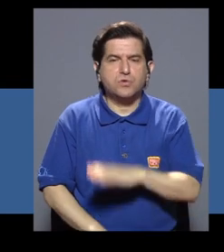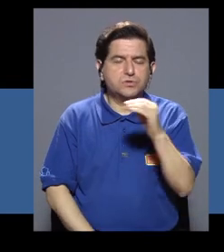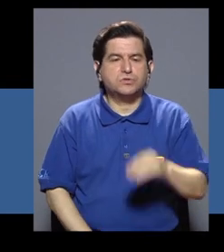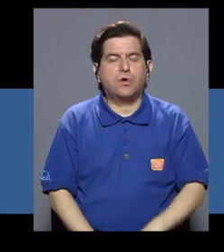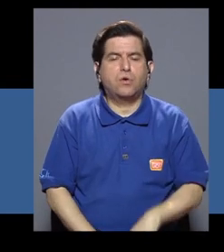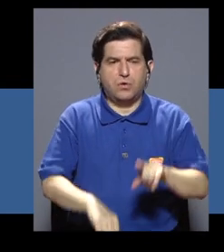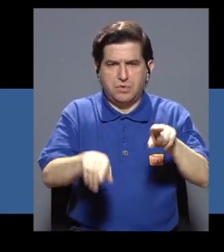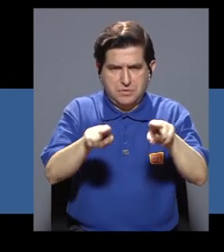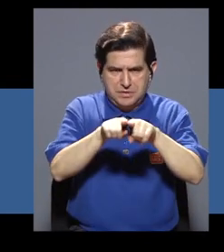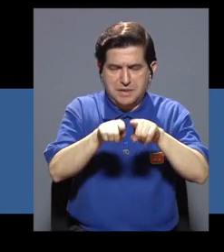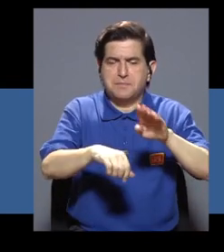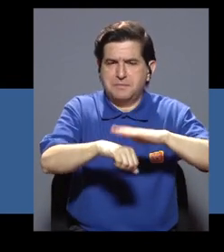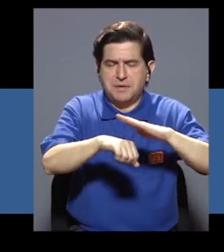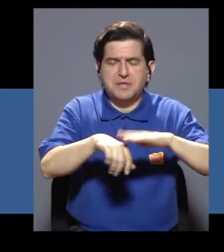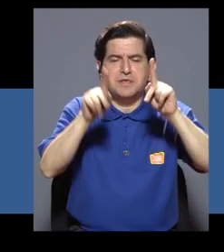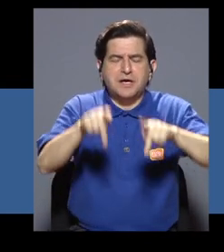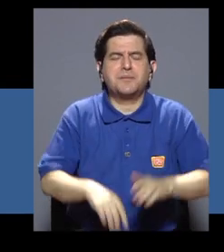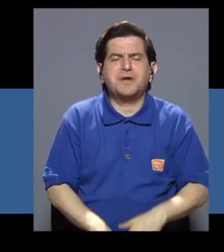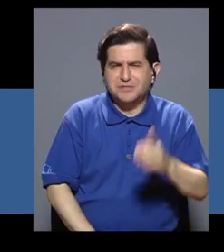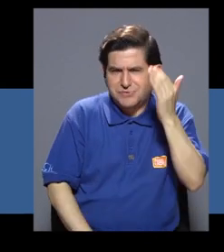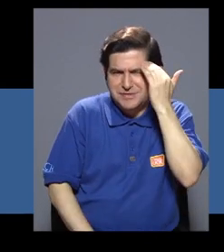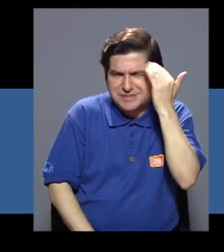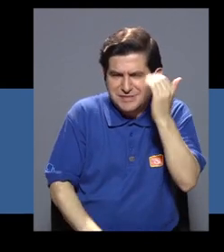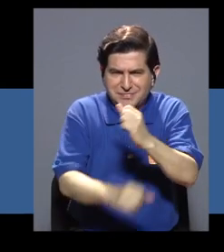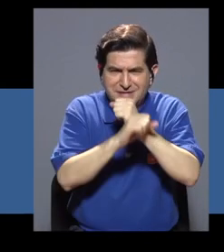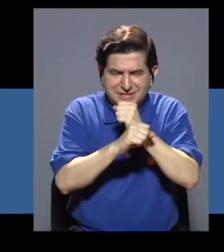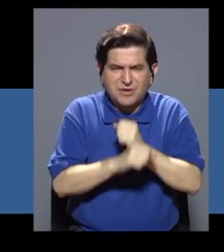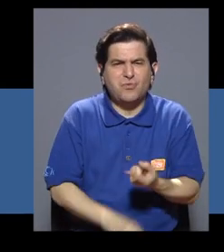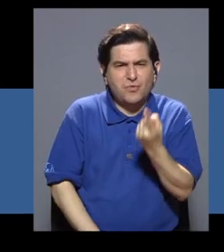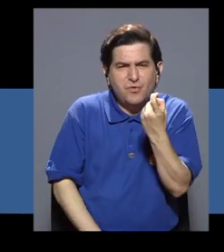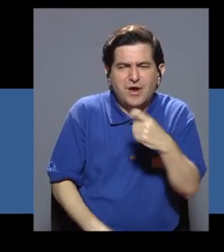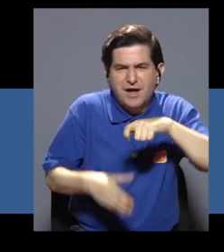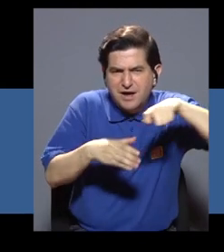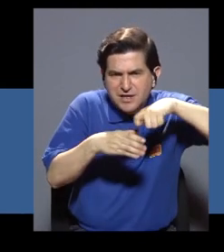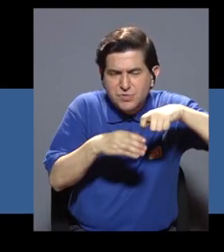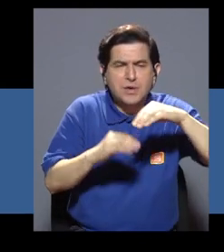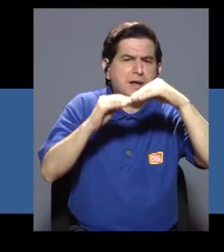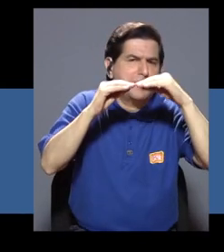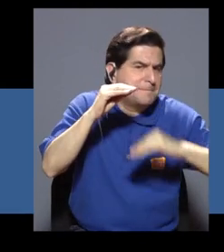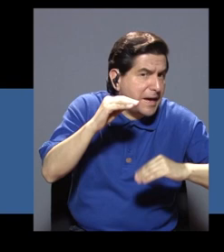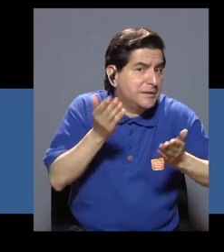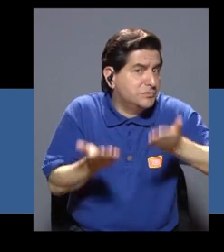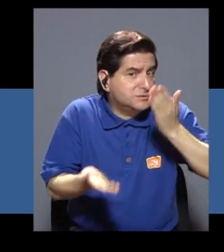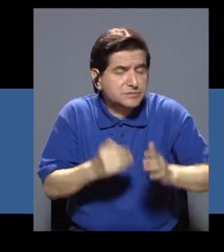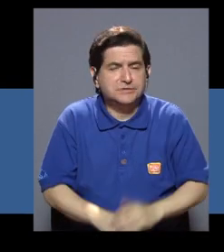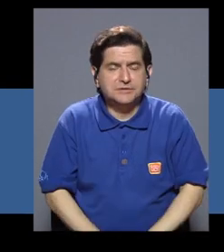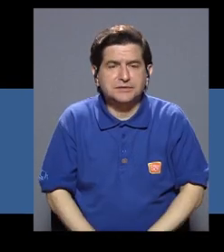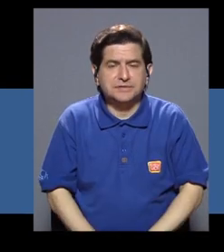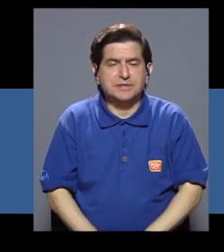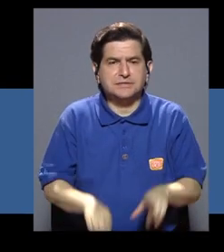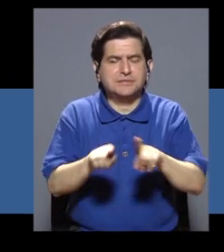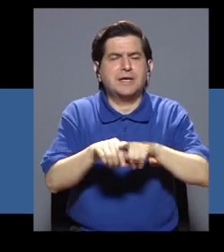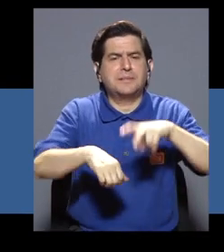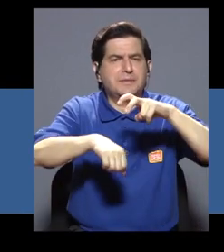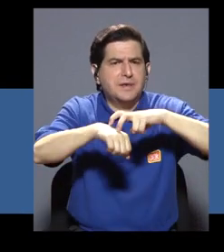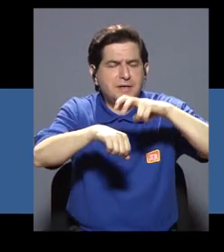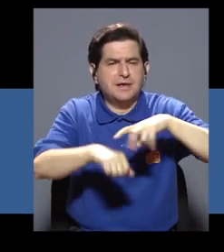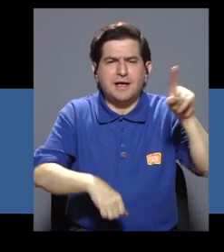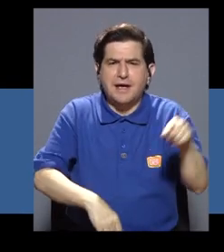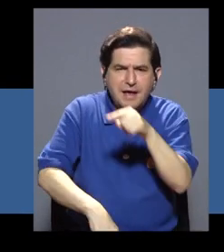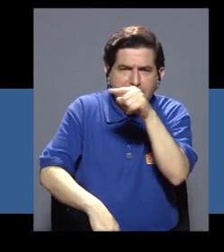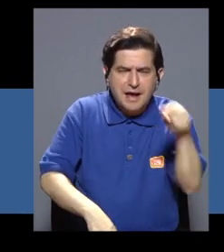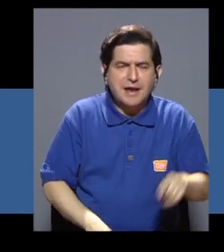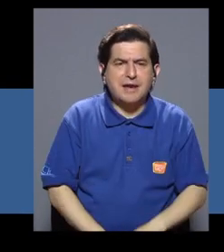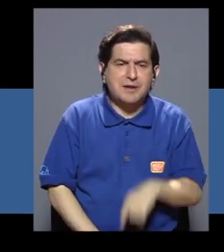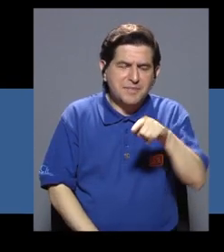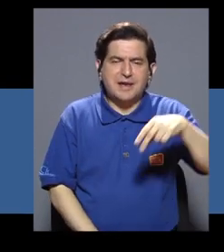probar para que la persona esté segura si le falta azúcar, si un poquito menos. En las papas eliminamos un poquito